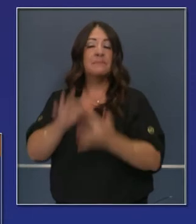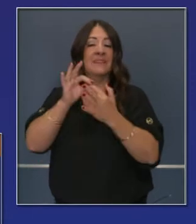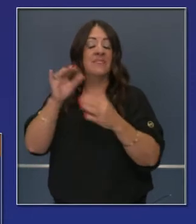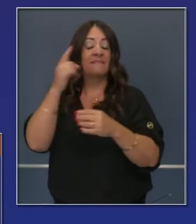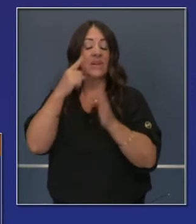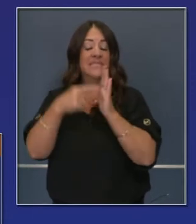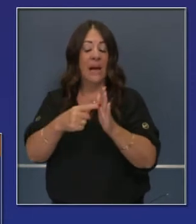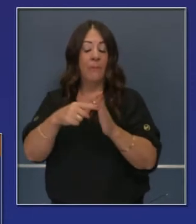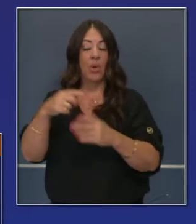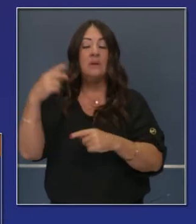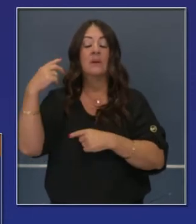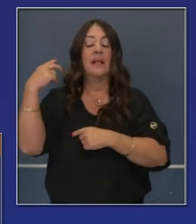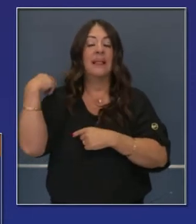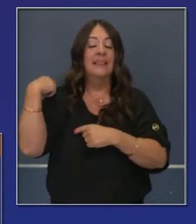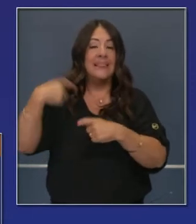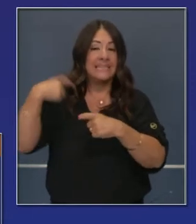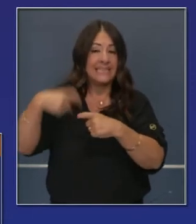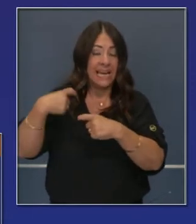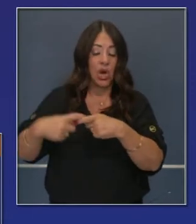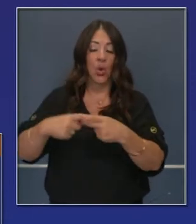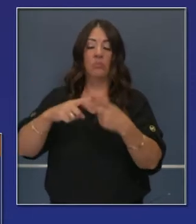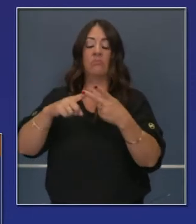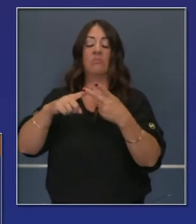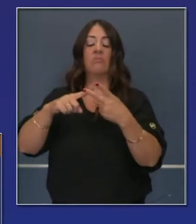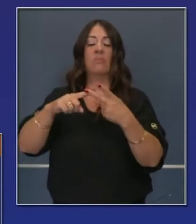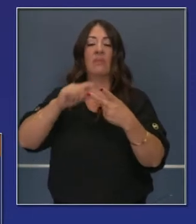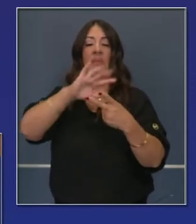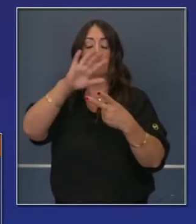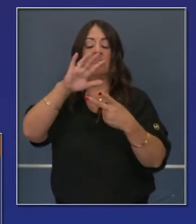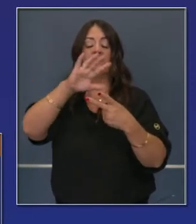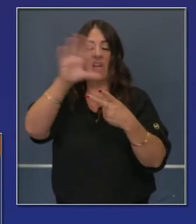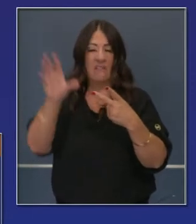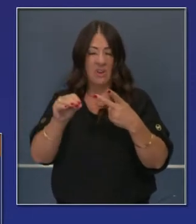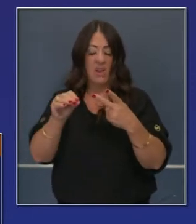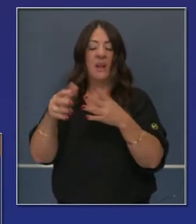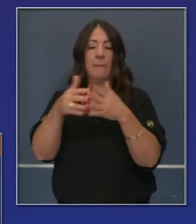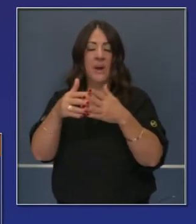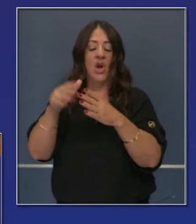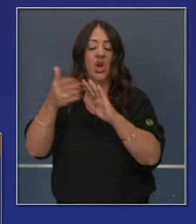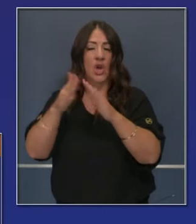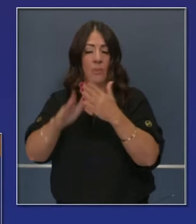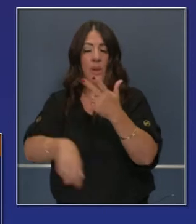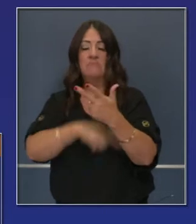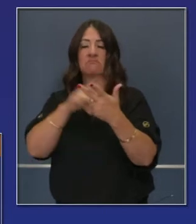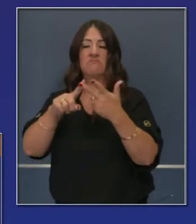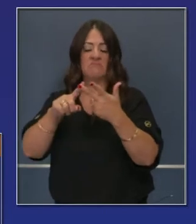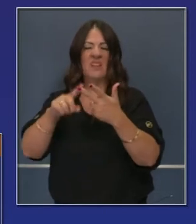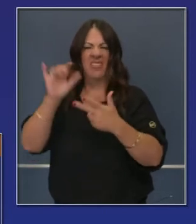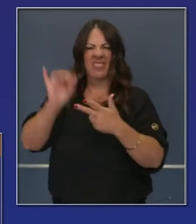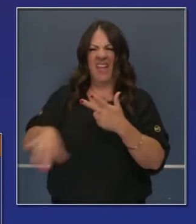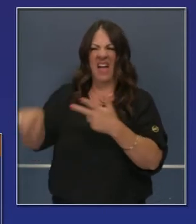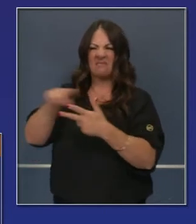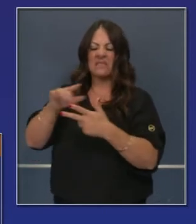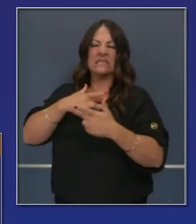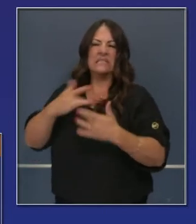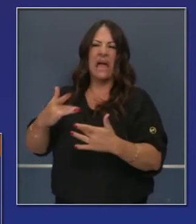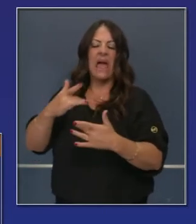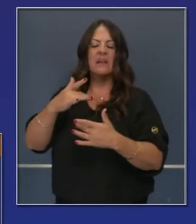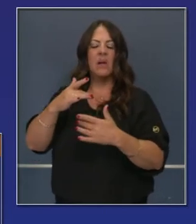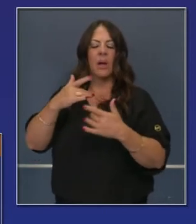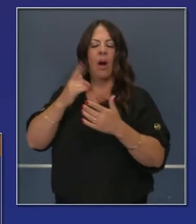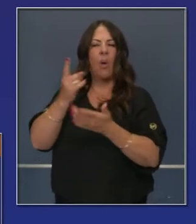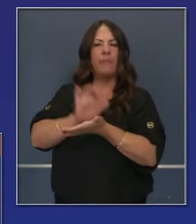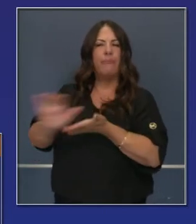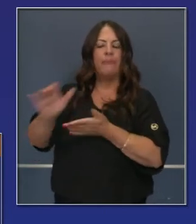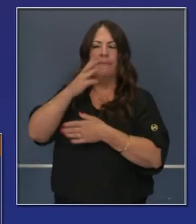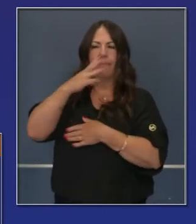California, particularmente la comunidad afroamericana y latina. Y nunca olvidemos a las comunidades rurales en el estado que con